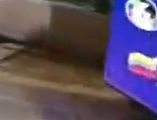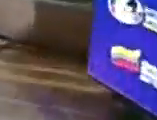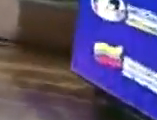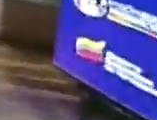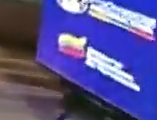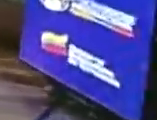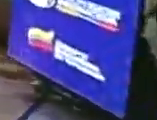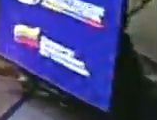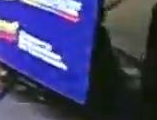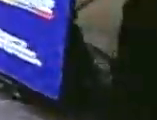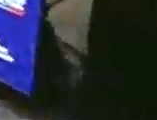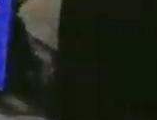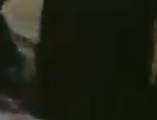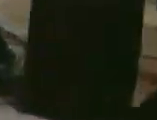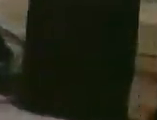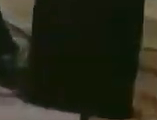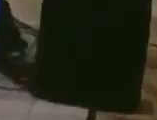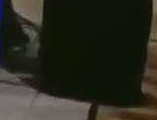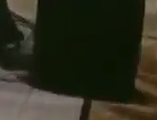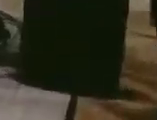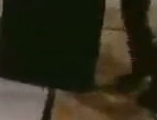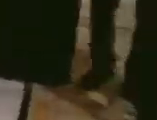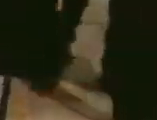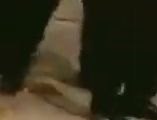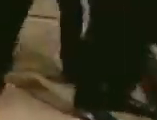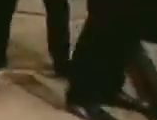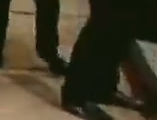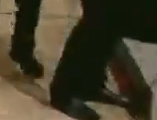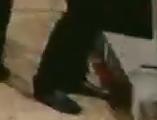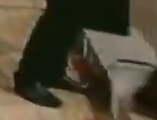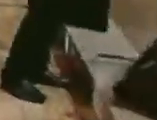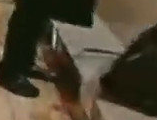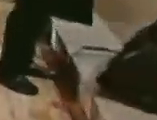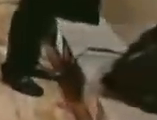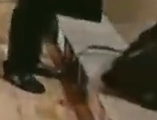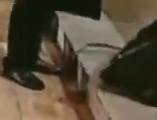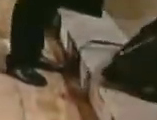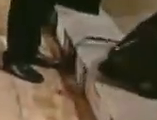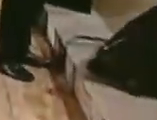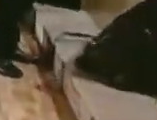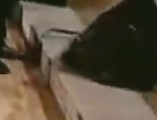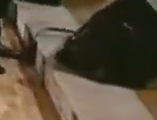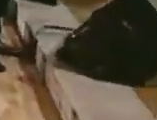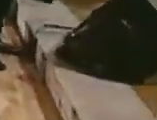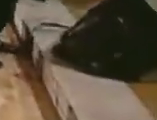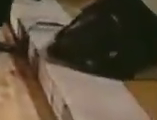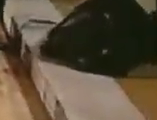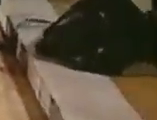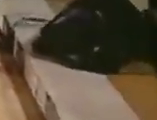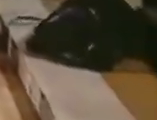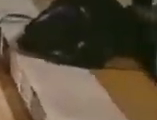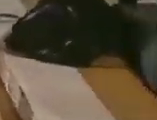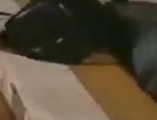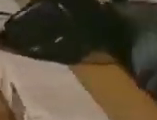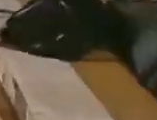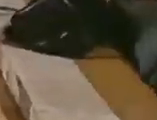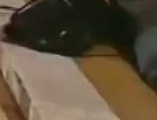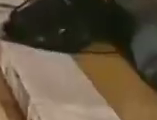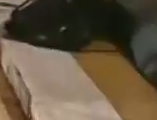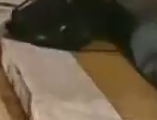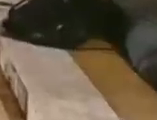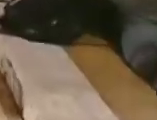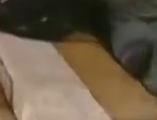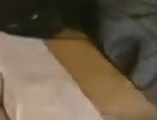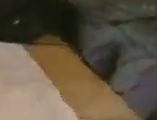en su educación el presidente Nicolás Maduro ha felicitado el diálogo en México que se desarrolla entre el gobierno bolivariano y las oposiciones que han logrado